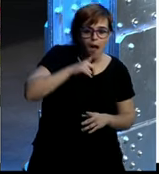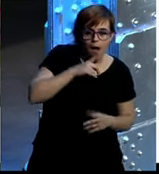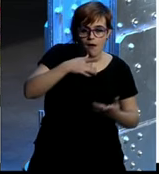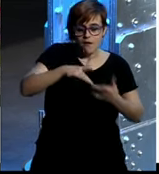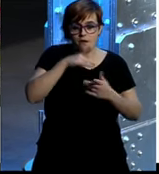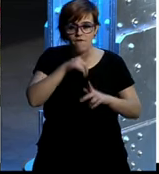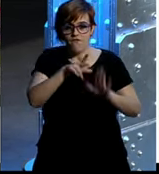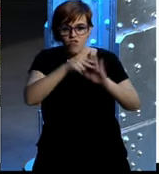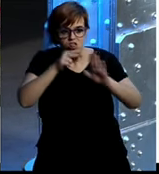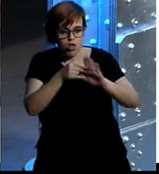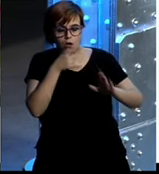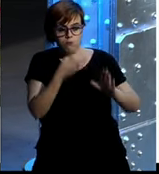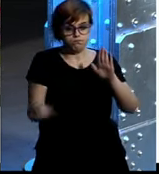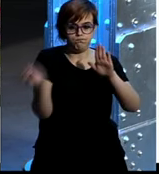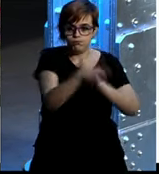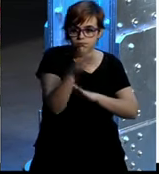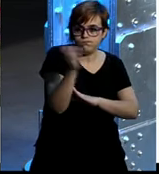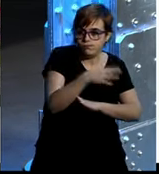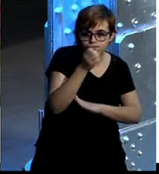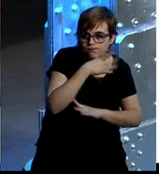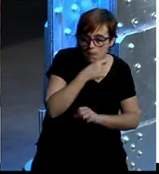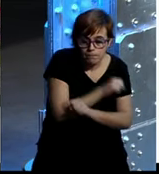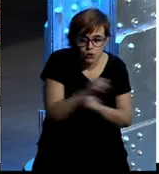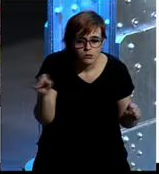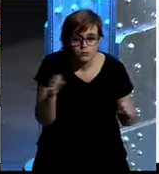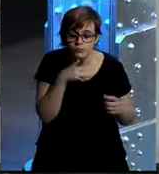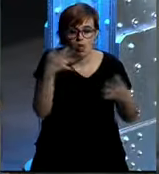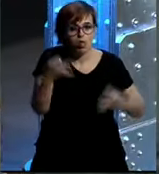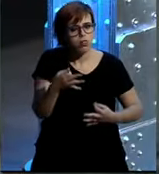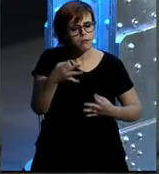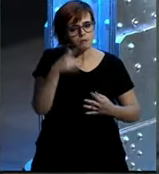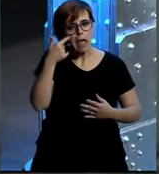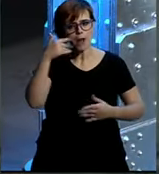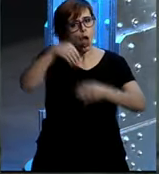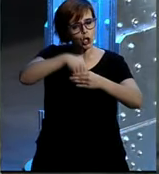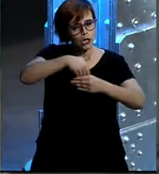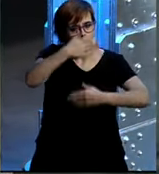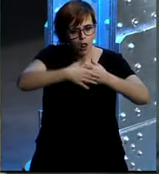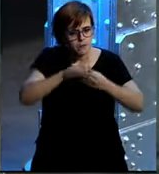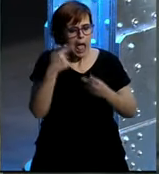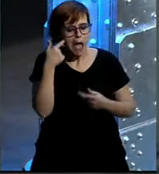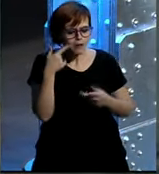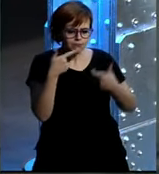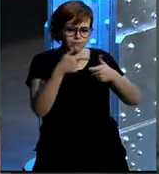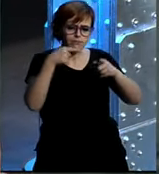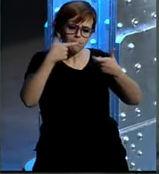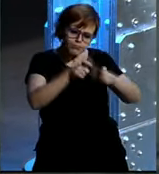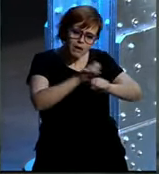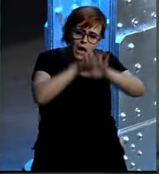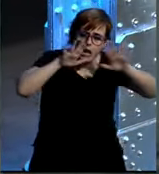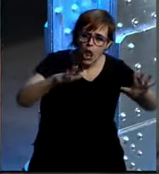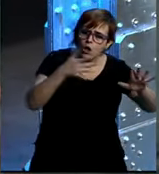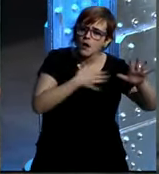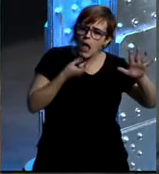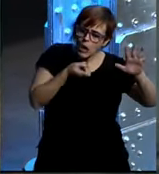constantemente en la red. Bueno, pues tuvimos que empezar a delimitar muy bien los contenidos que queríamos contar y de qué queríamos hablar para poder